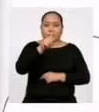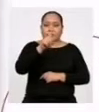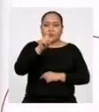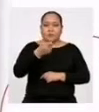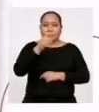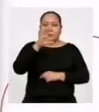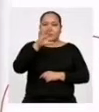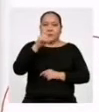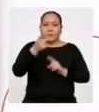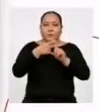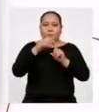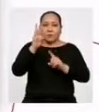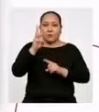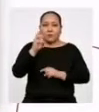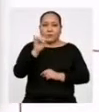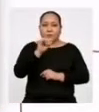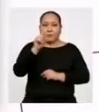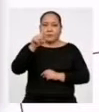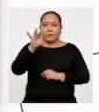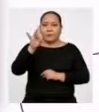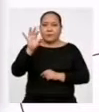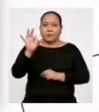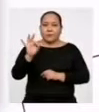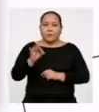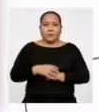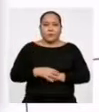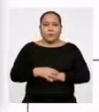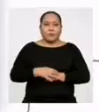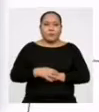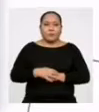,5 por 6 es 189.